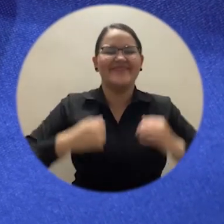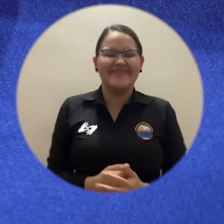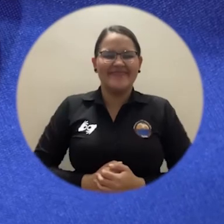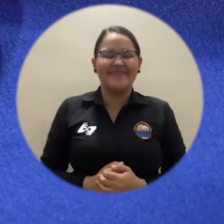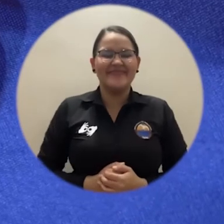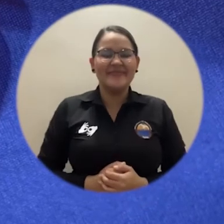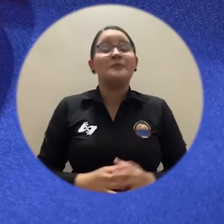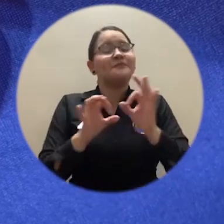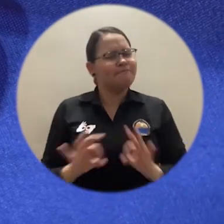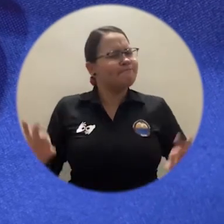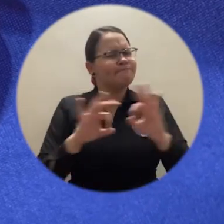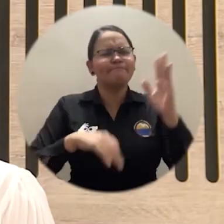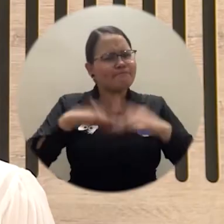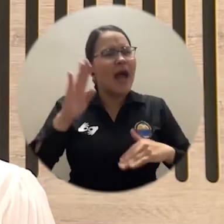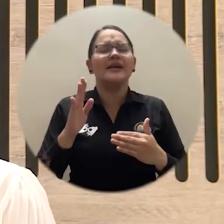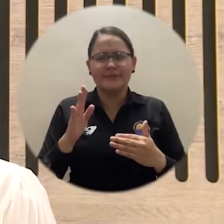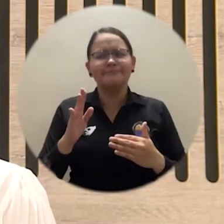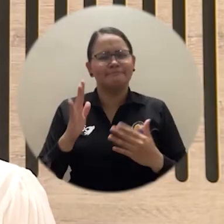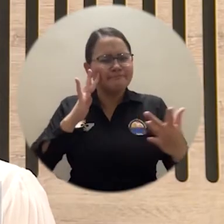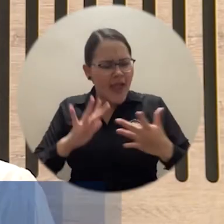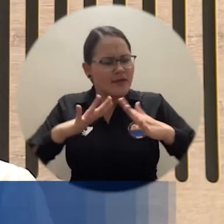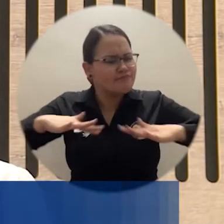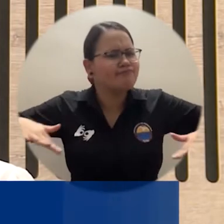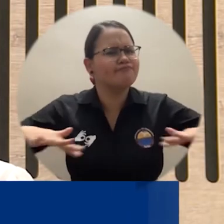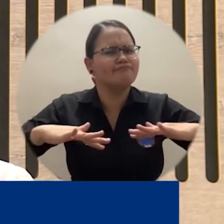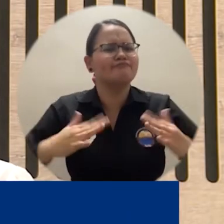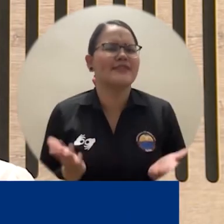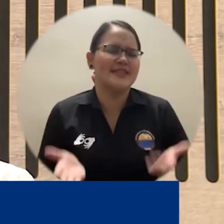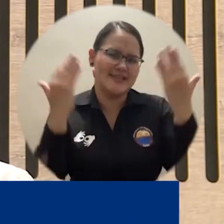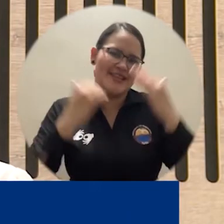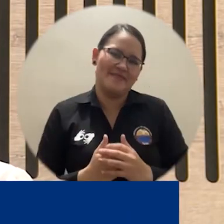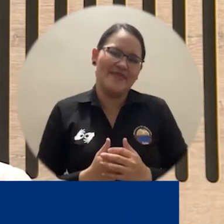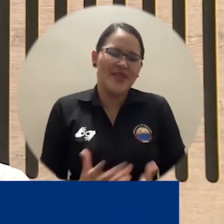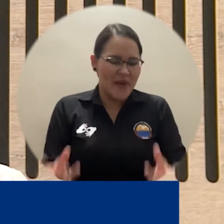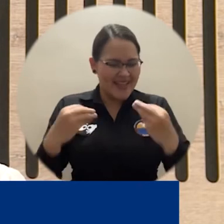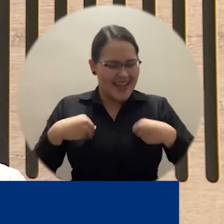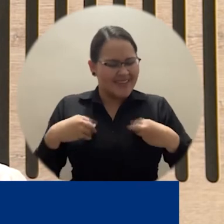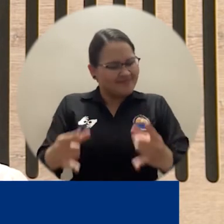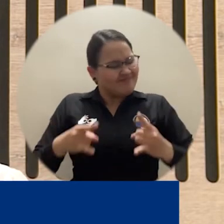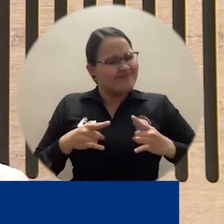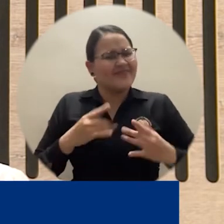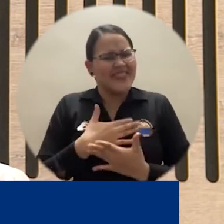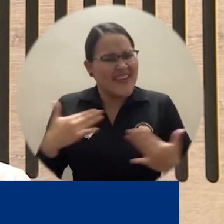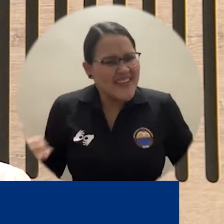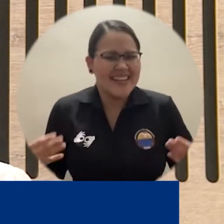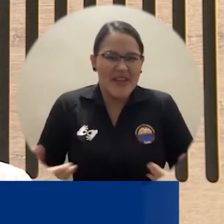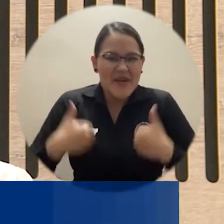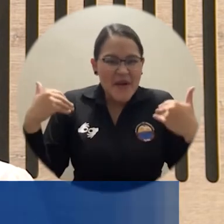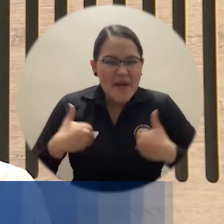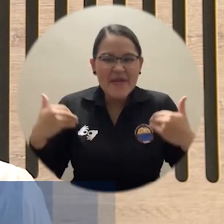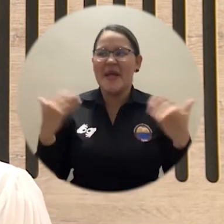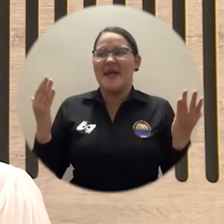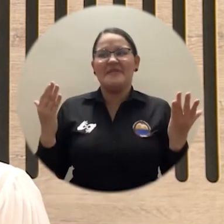importante que se sigan generando estos espacios que dan cuenta del sentido de pertenencia, que es orgullo de las familias de nuestros graduados, de